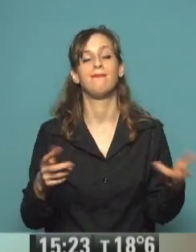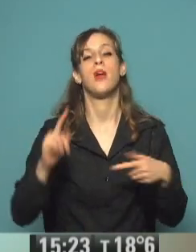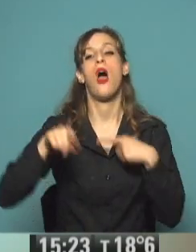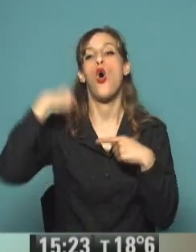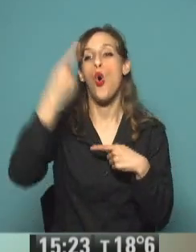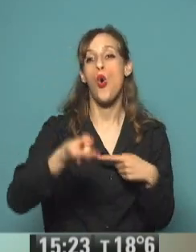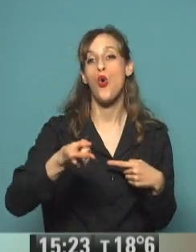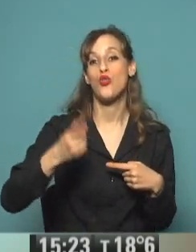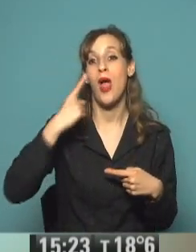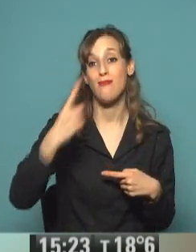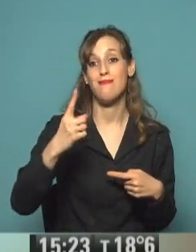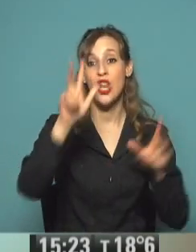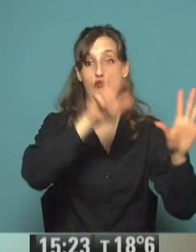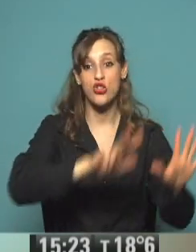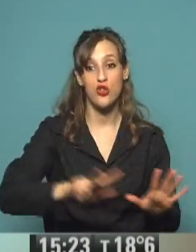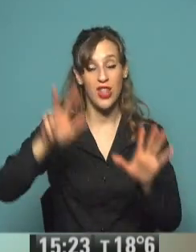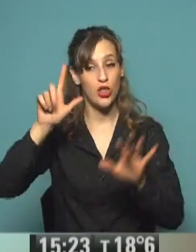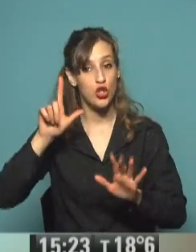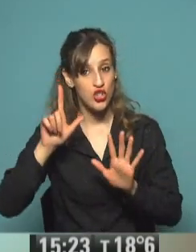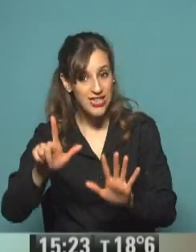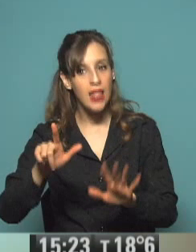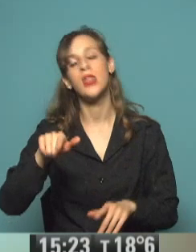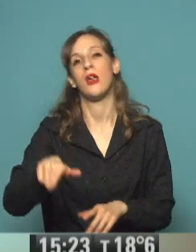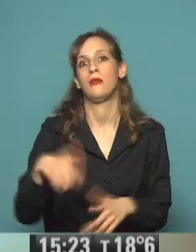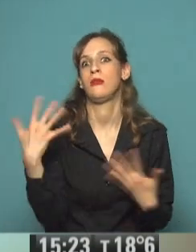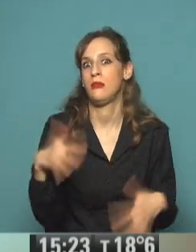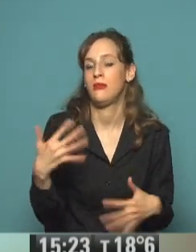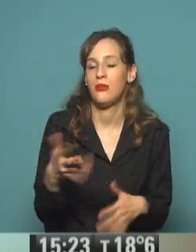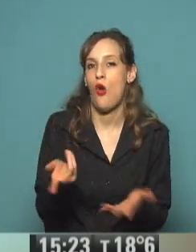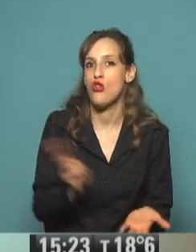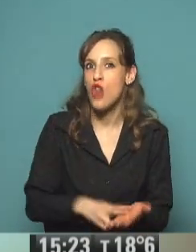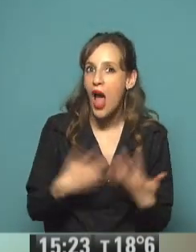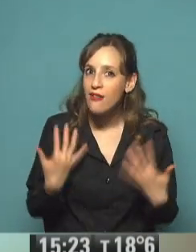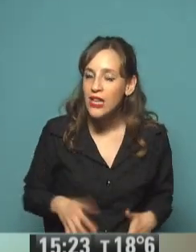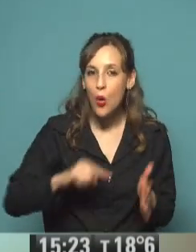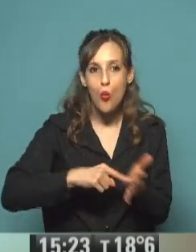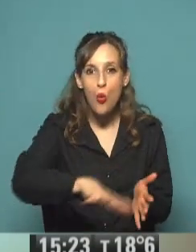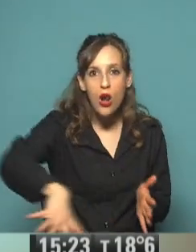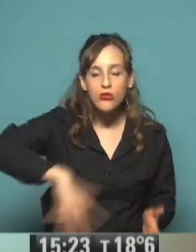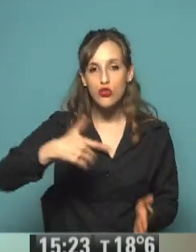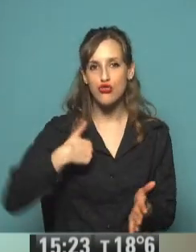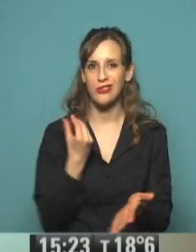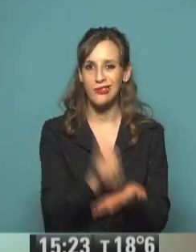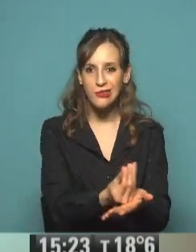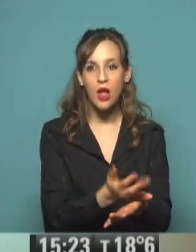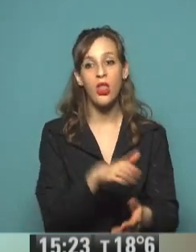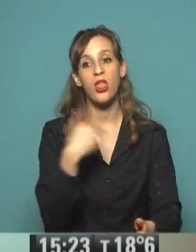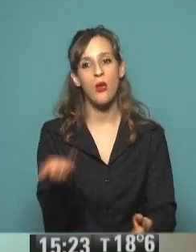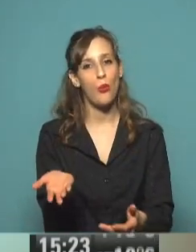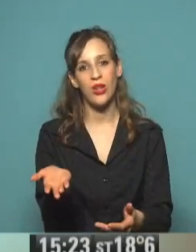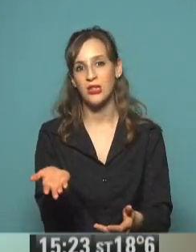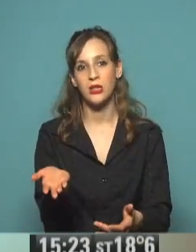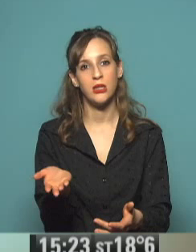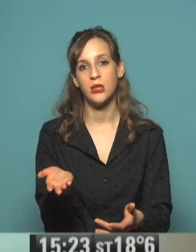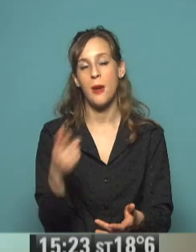británicos nos invadieron otra vez y volví a demostrar mi valor en la defensa de Buenos Aires. Pero tuve que regresar a mi querida Salta por la salud de